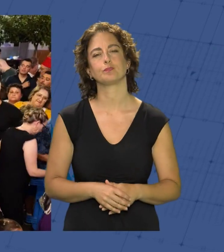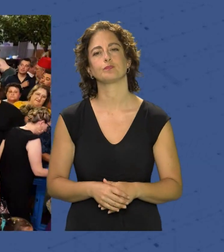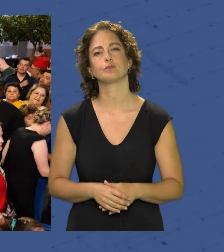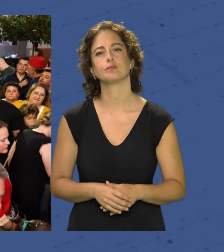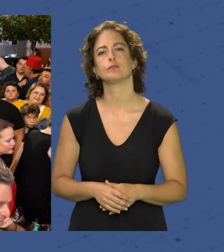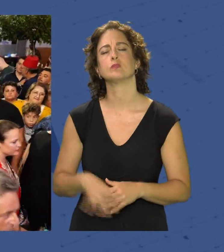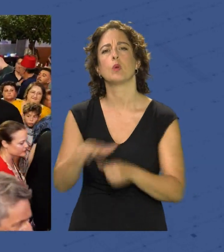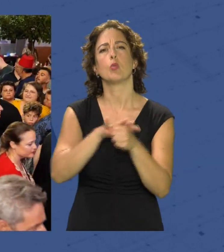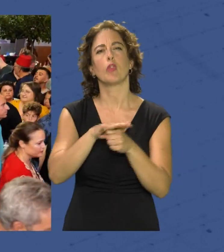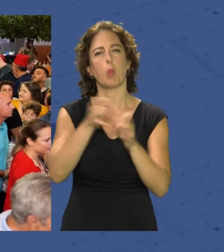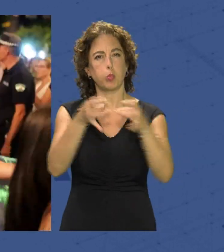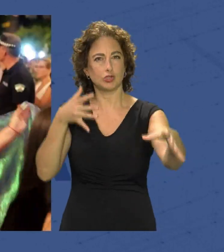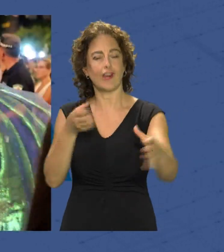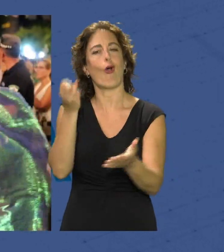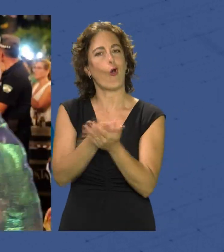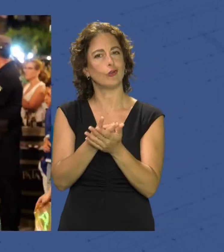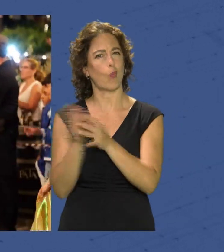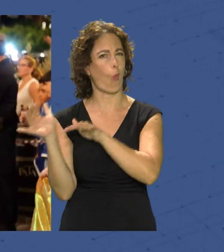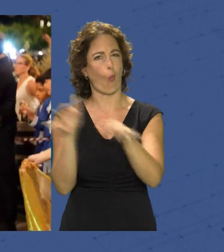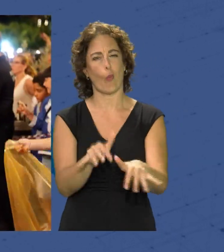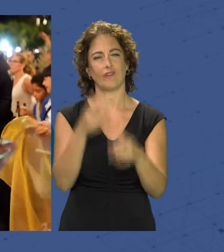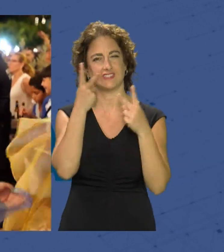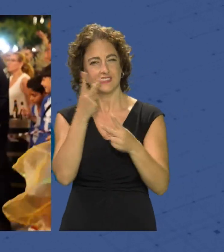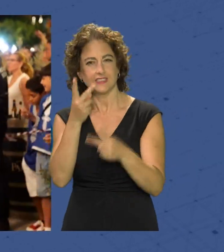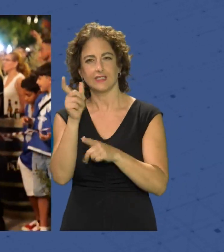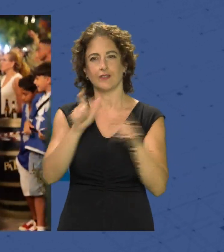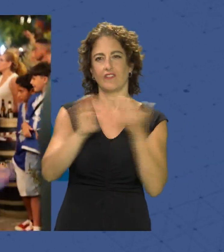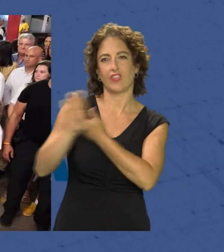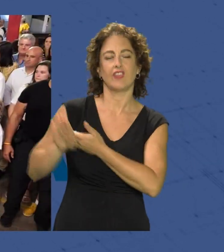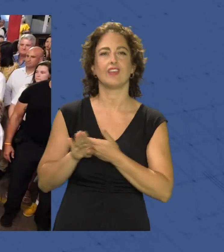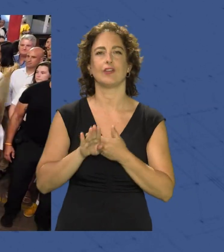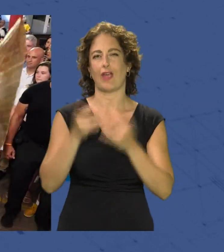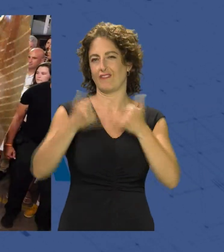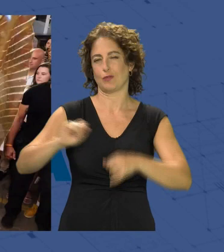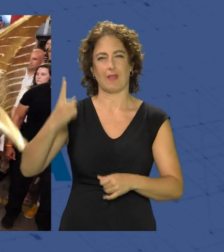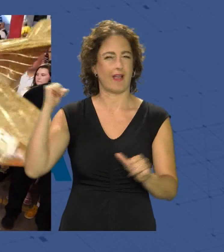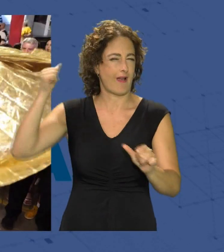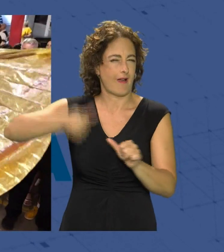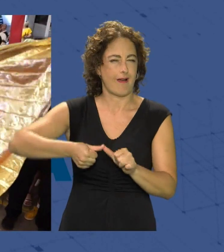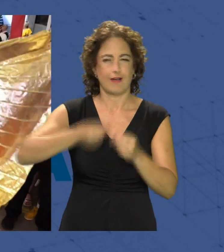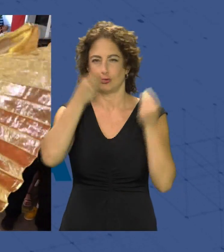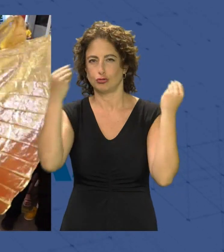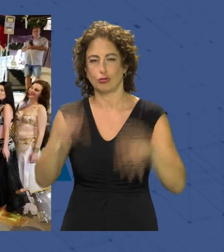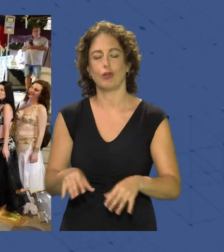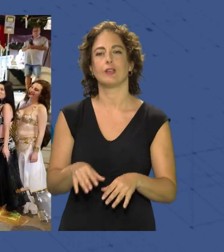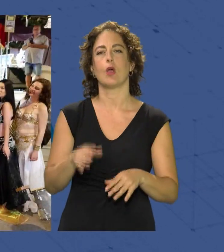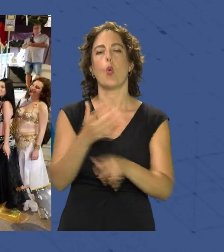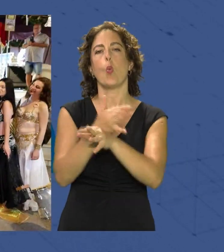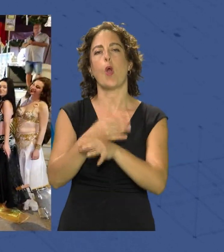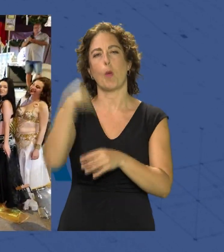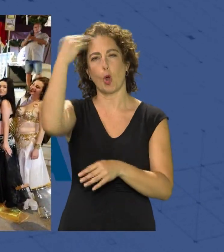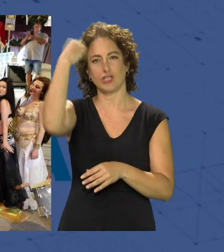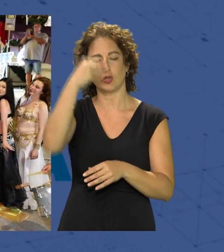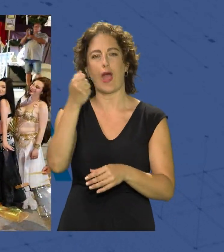el municipio de Burchena volvió a llenarse de vecinos y visitantes para revivir uno de los eventos con más arraigo y trascendencia del municipio los Juegos Moriscos